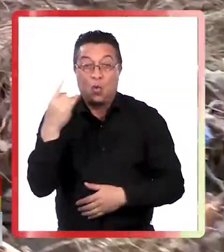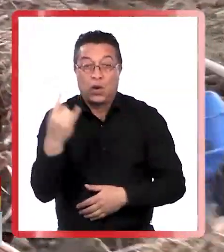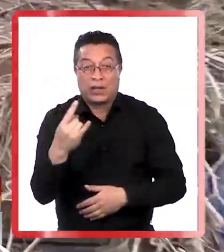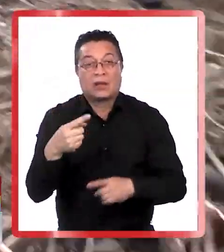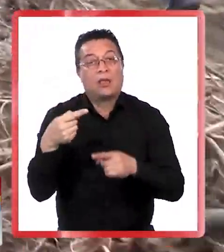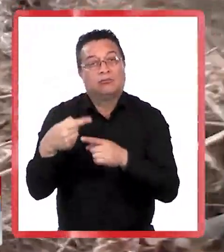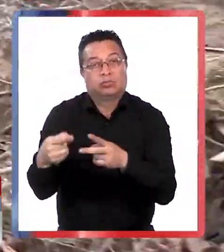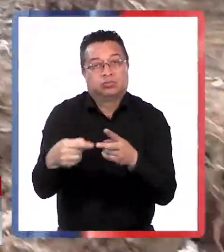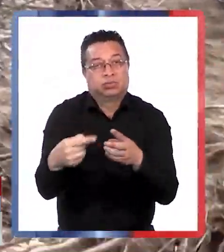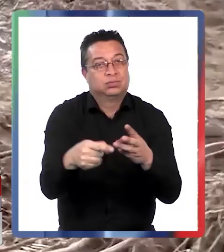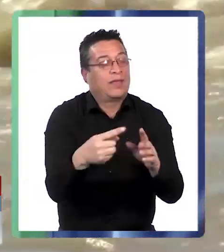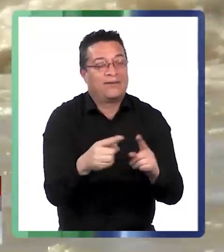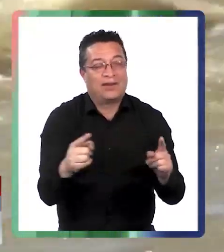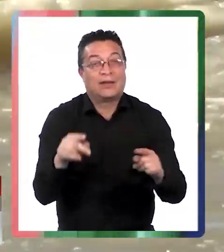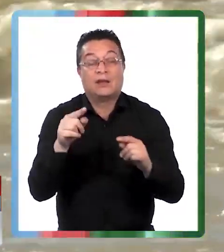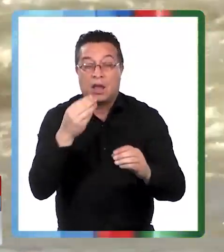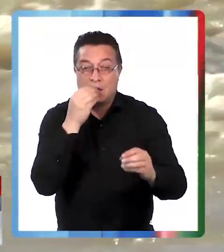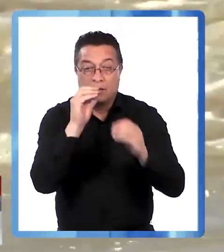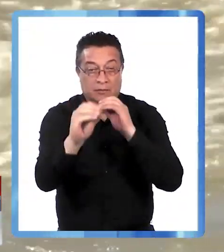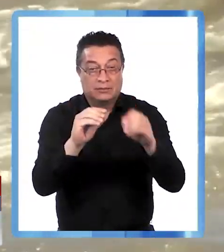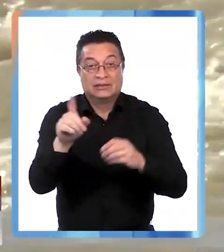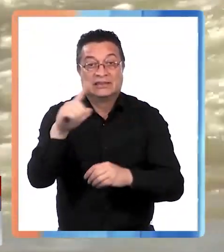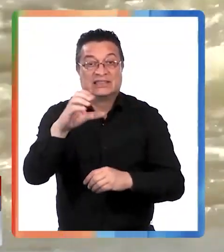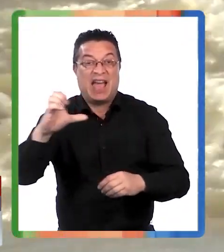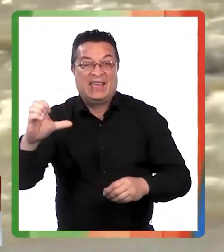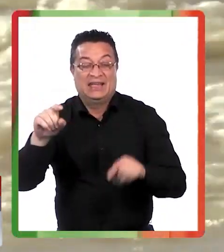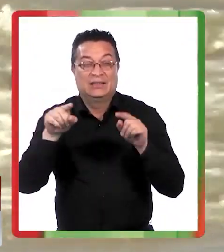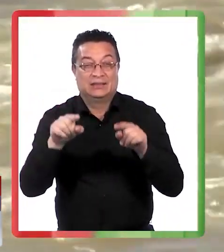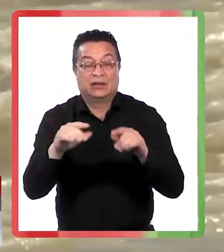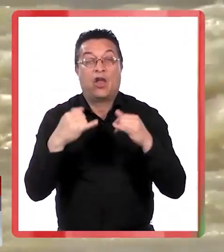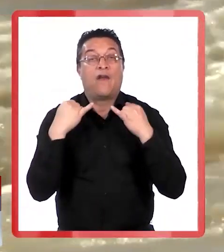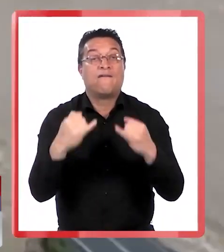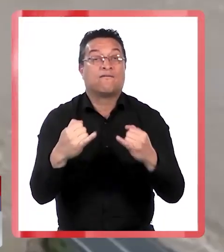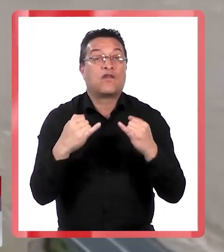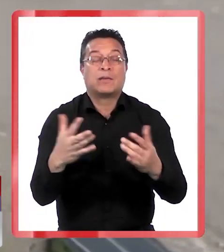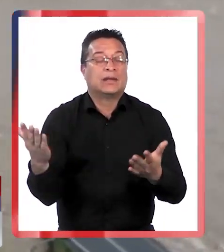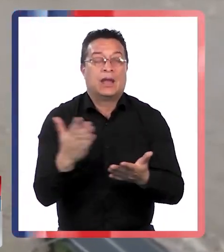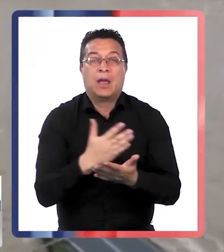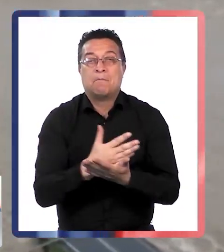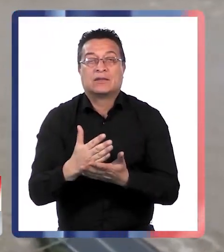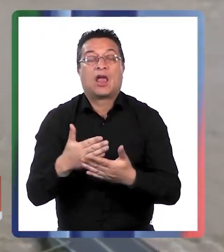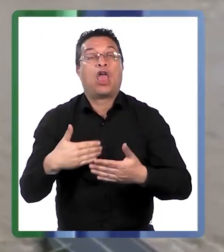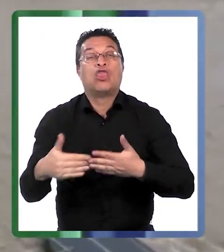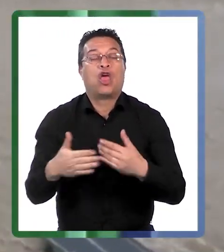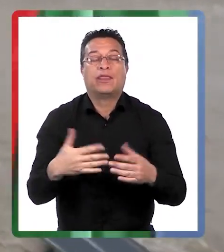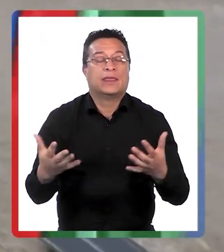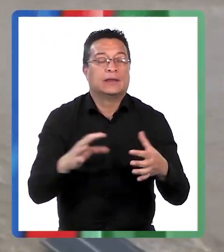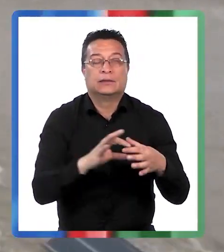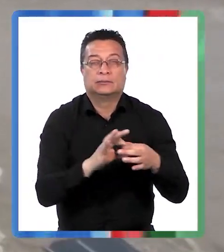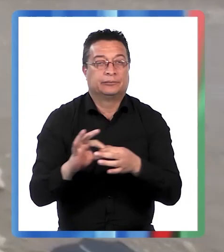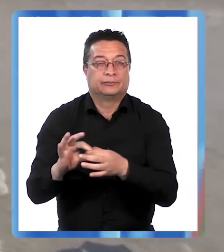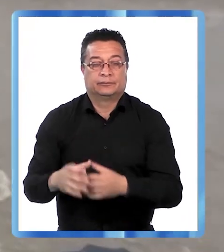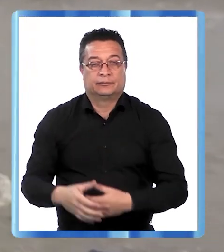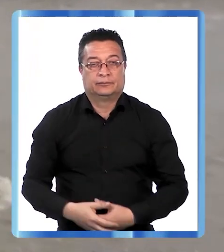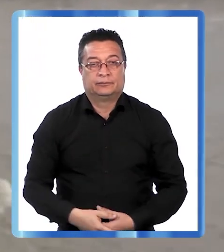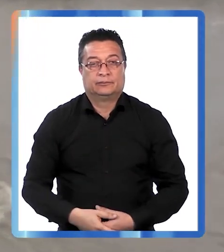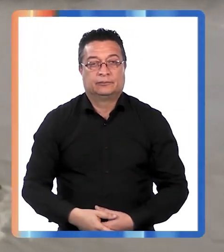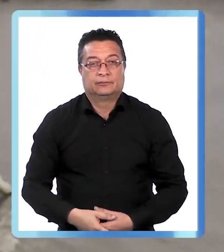emergencias es muy variada por lo que estos mensajes SAE te informan sobre lo que está ocurriendo y donde sucede